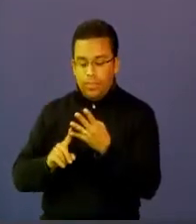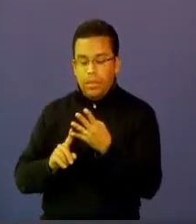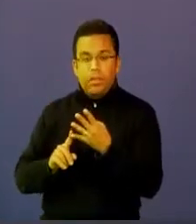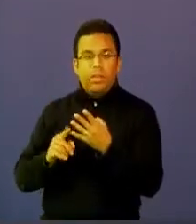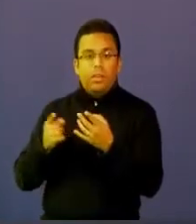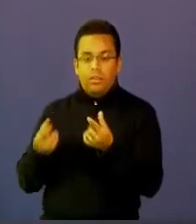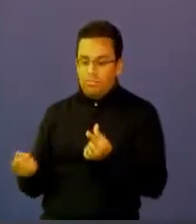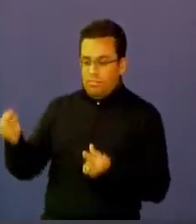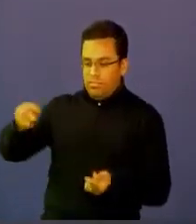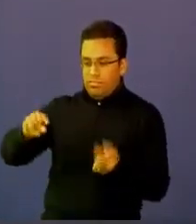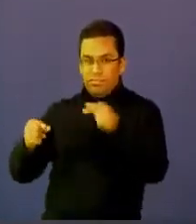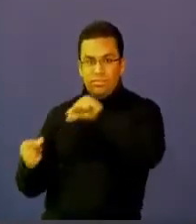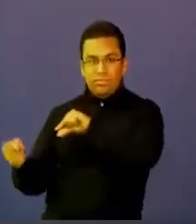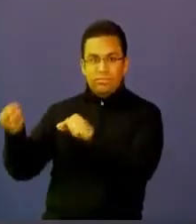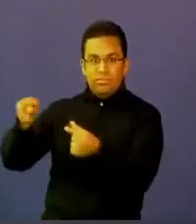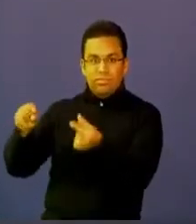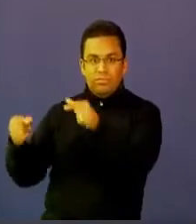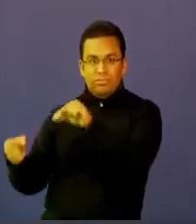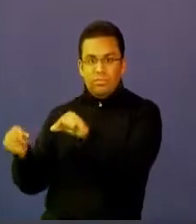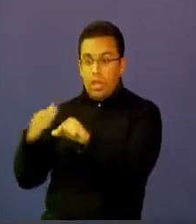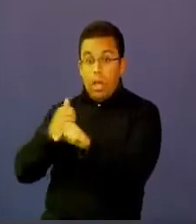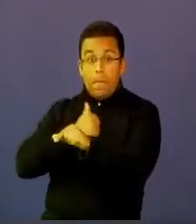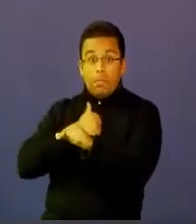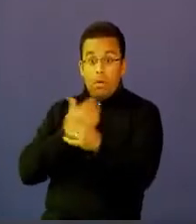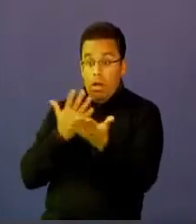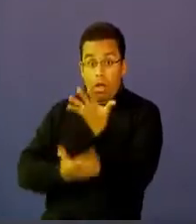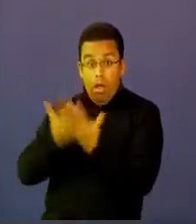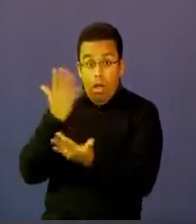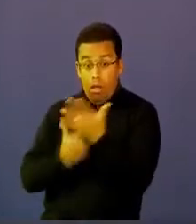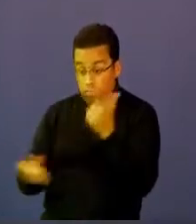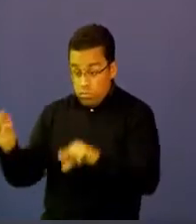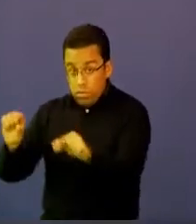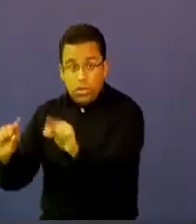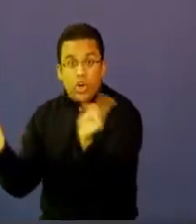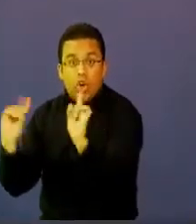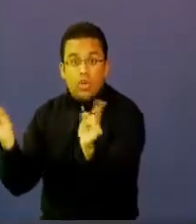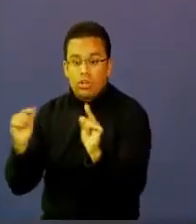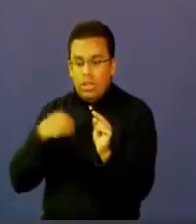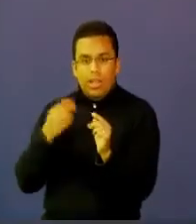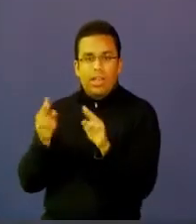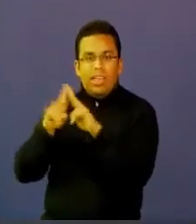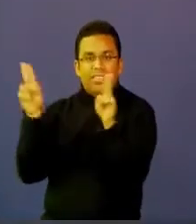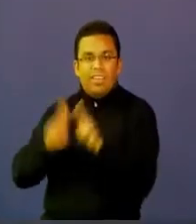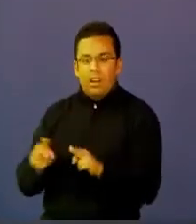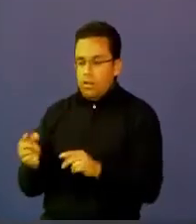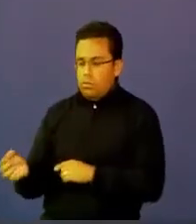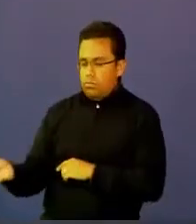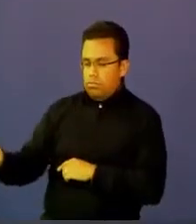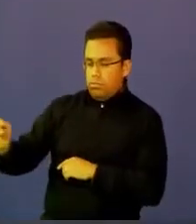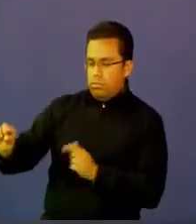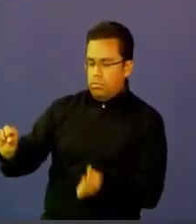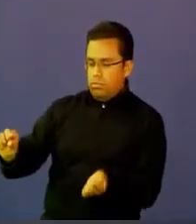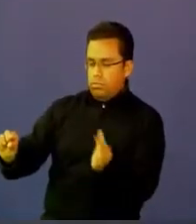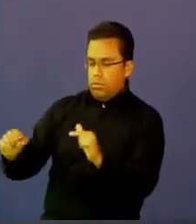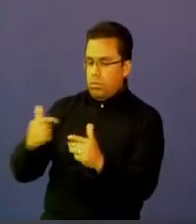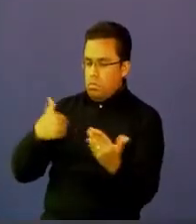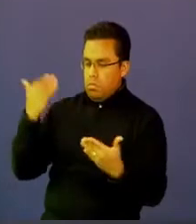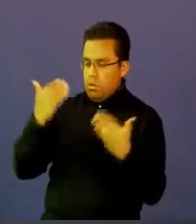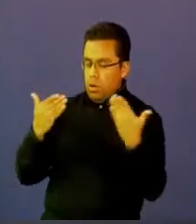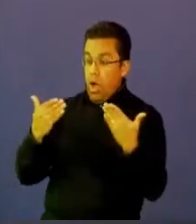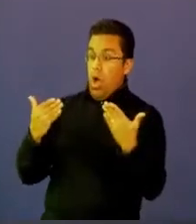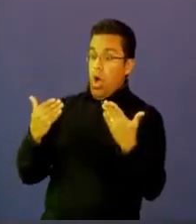detenerme porque cada vez más el laboratorio físico empieza a ser reemplazado por el laboratorio digital donde se pueden adelantar